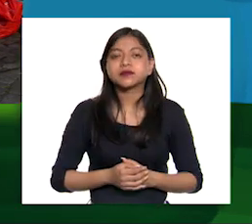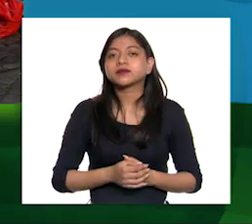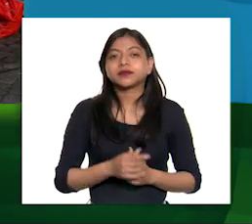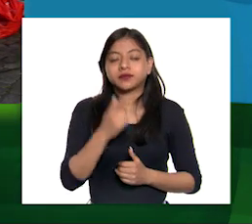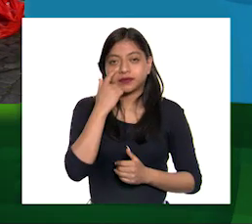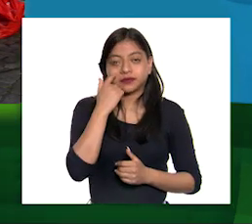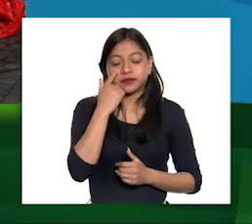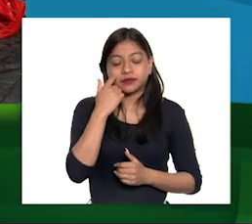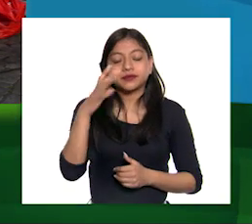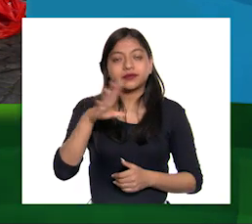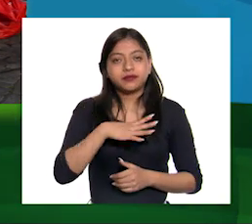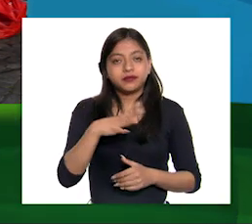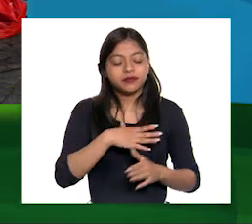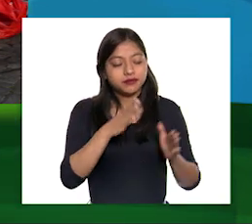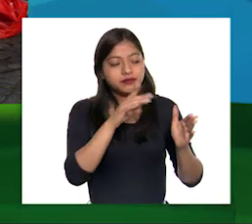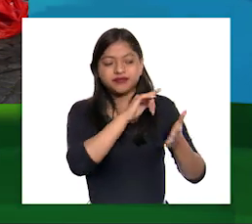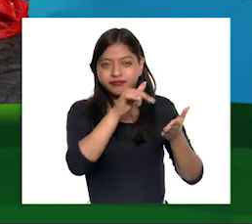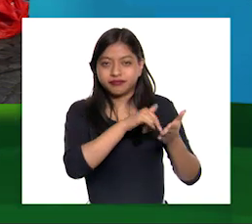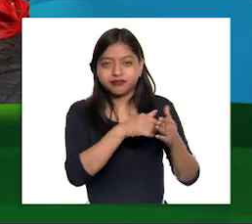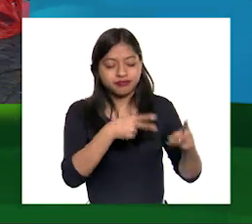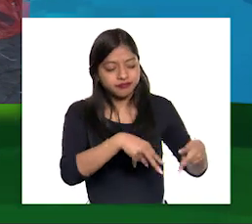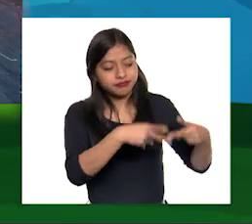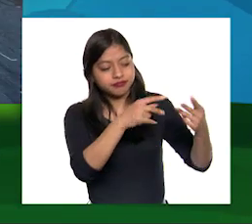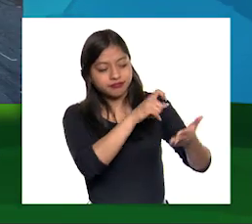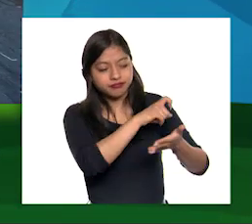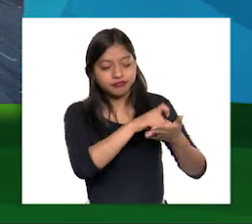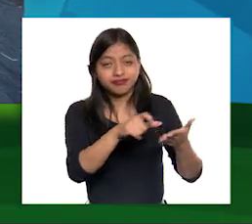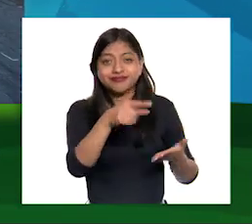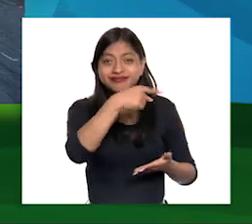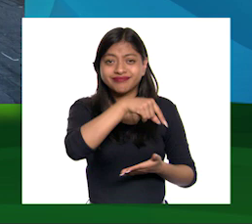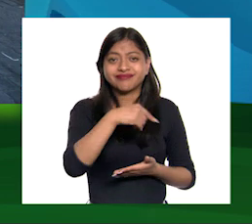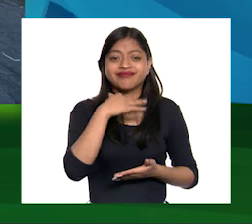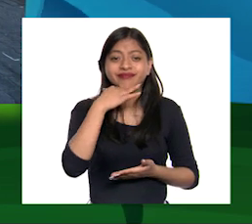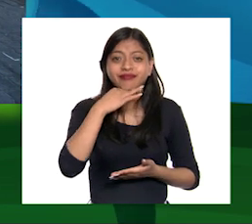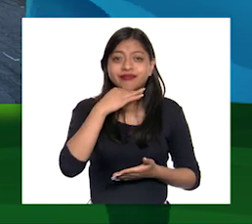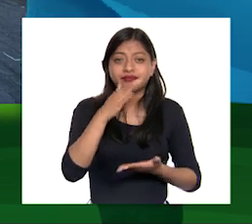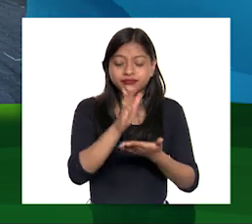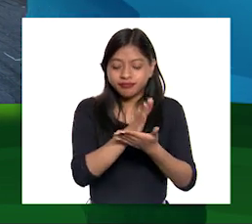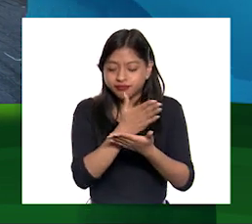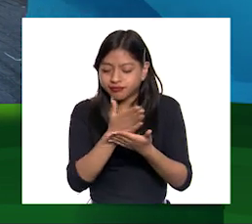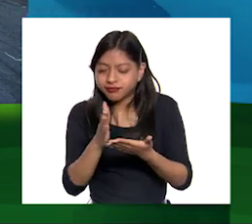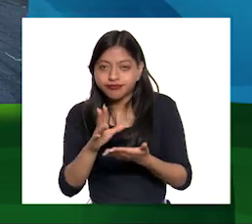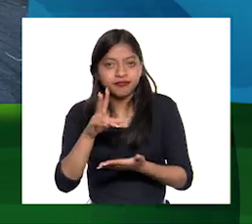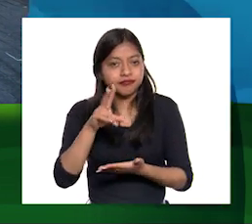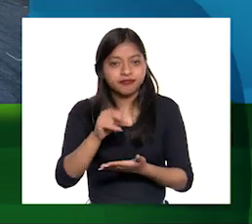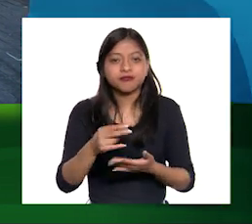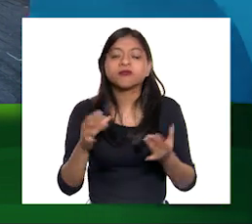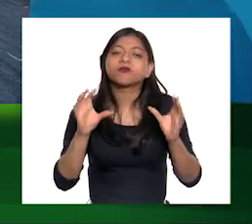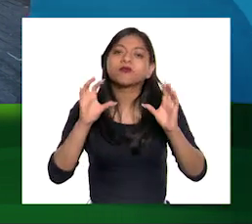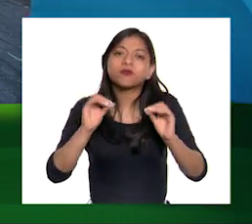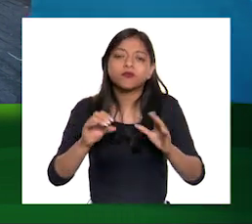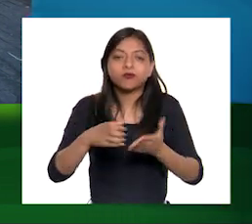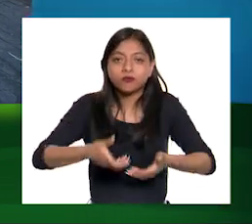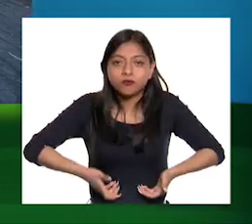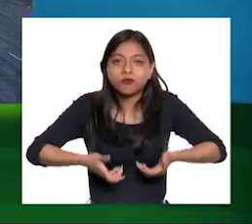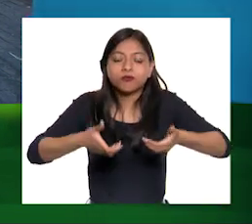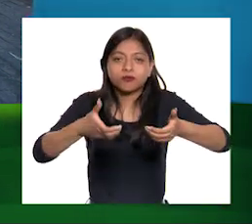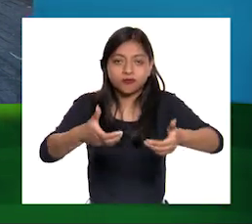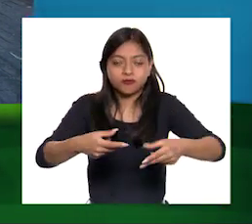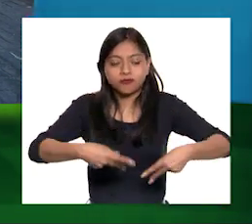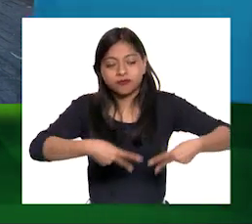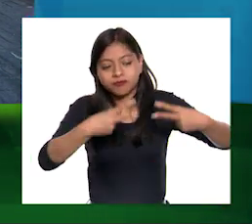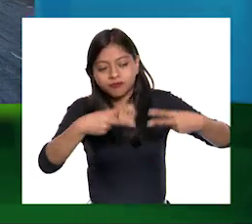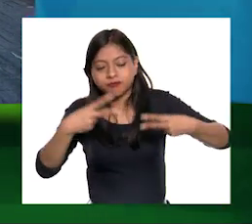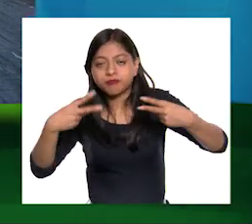hay establecimientos comerciales que no separan sus desechos O el comercio informal que se establece en las